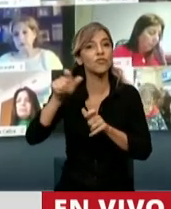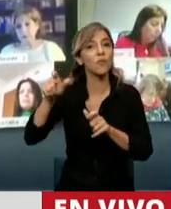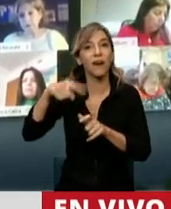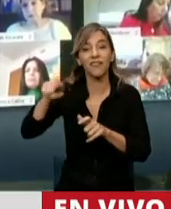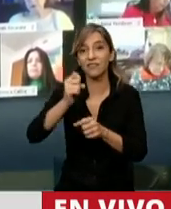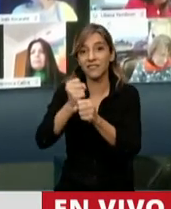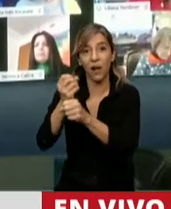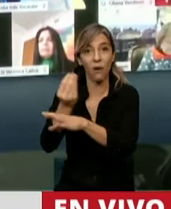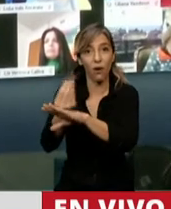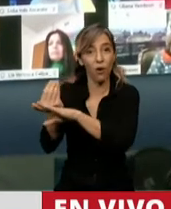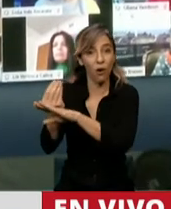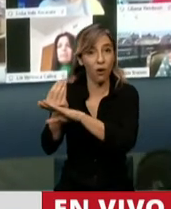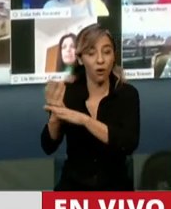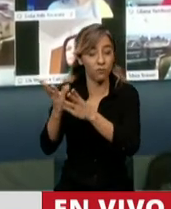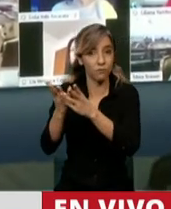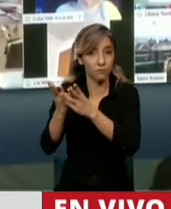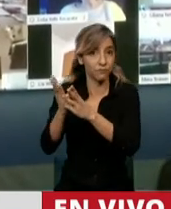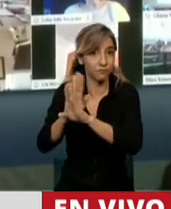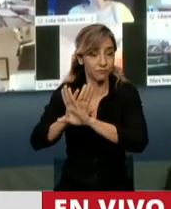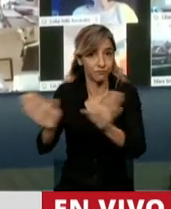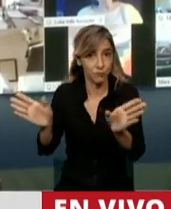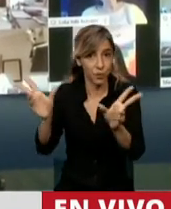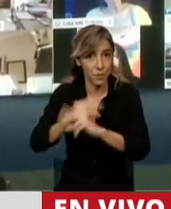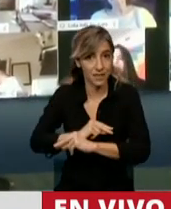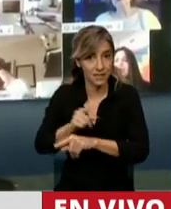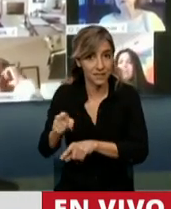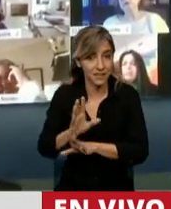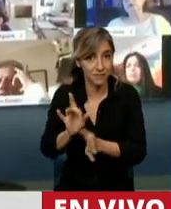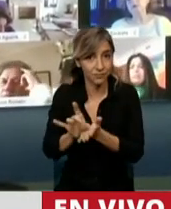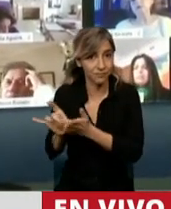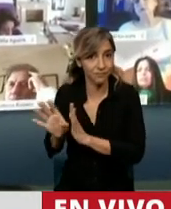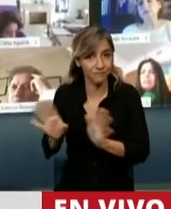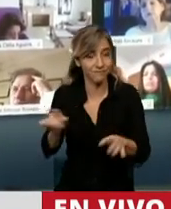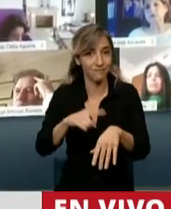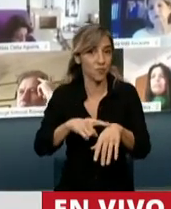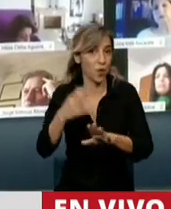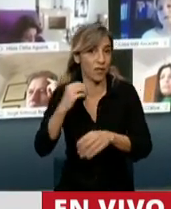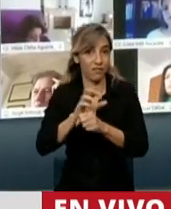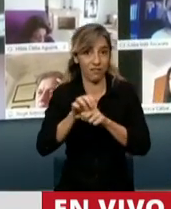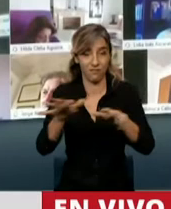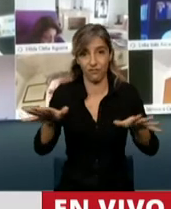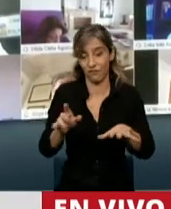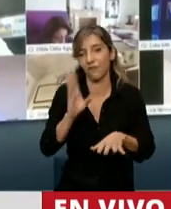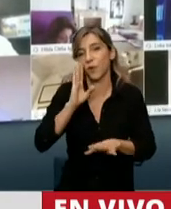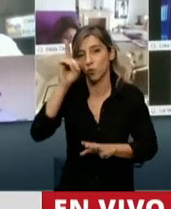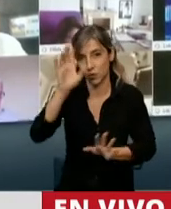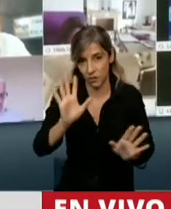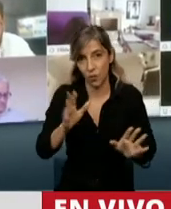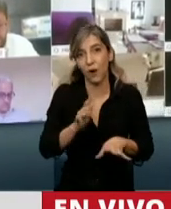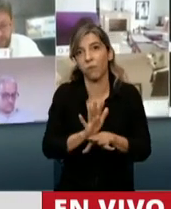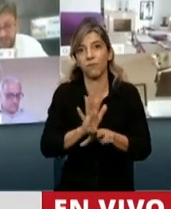semana a los Estados Unidos. parte de una magnitud del golpe de la pandemia a nivel global.